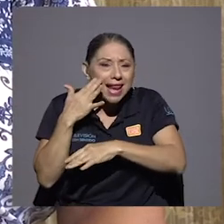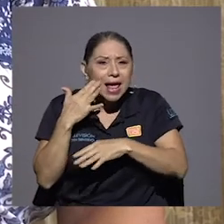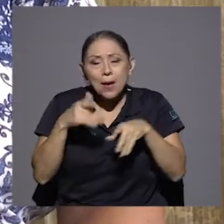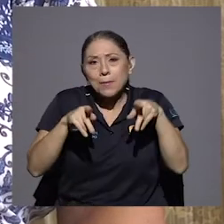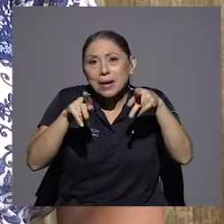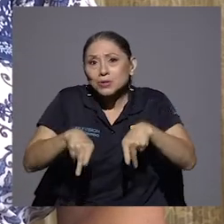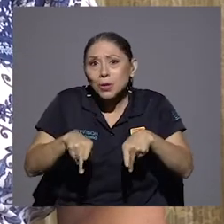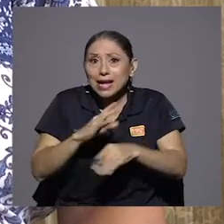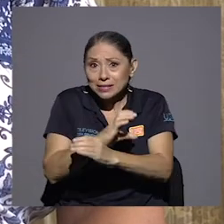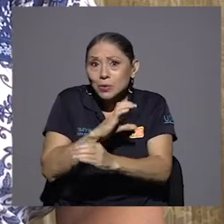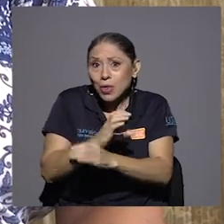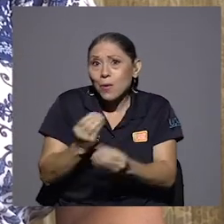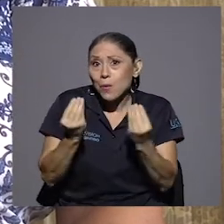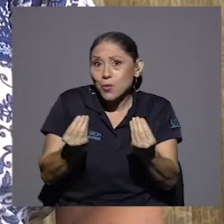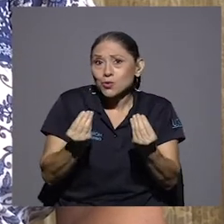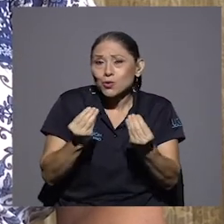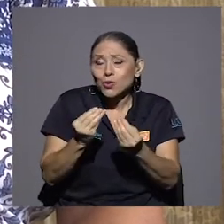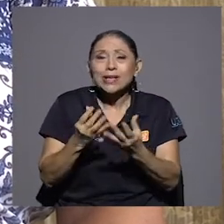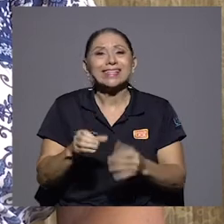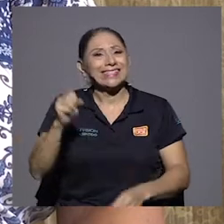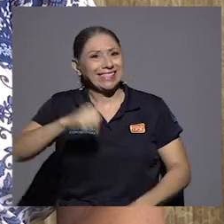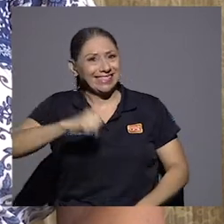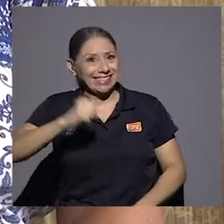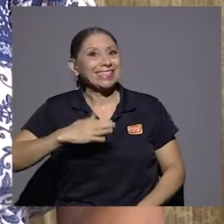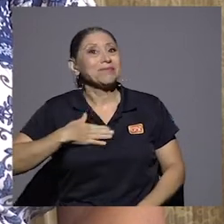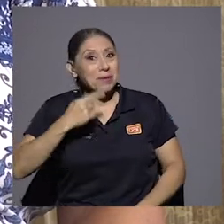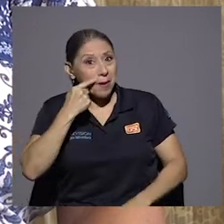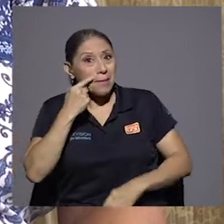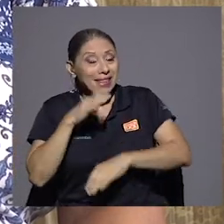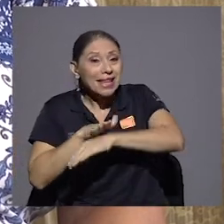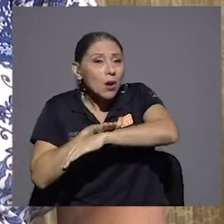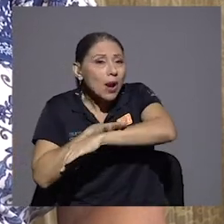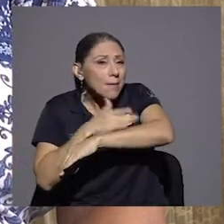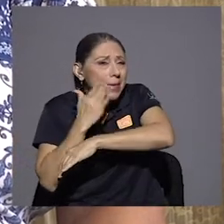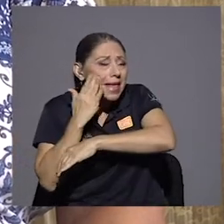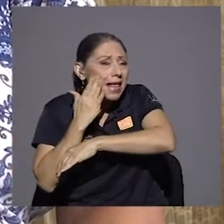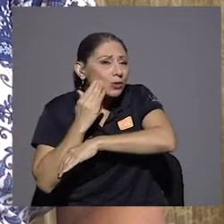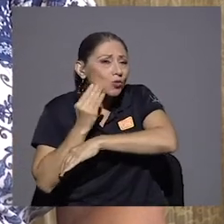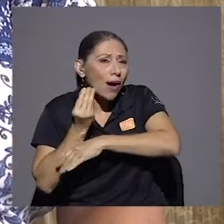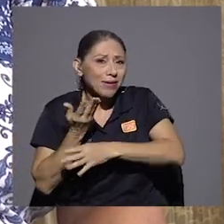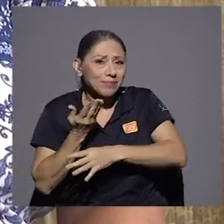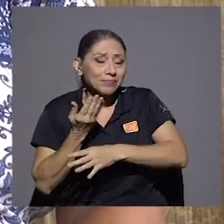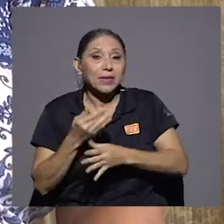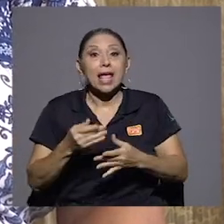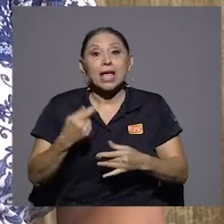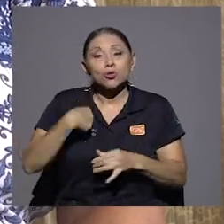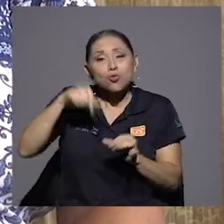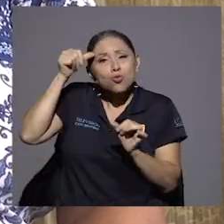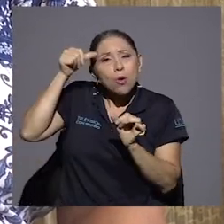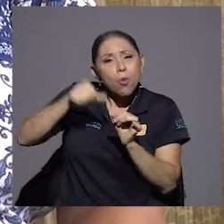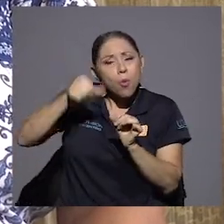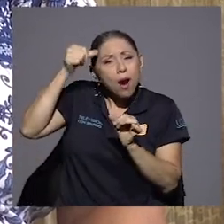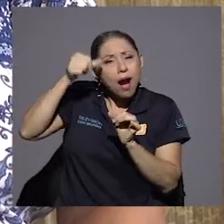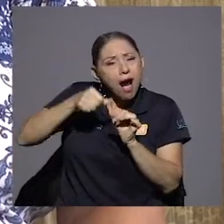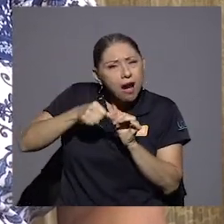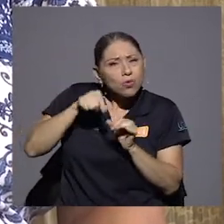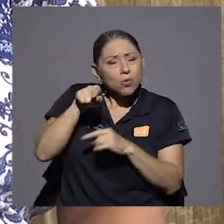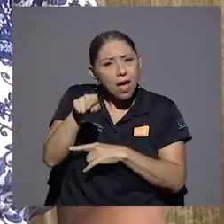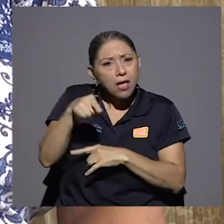que como que se cuidaba mucho su piel, muy suave. Sí, mi papá tenía una piel muy suave. Y le voy a contar que los recuerdos que tengo de él, me acuerdo